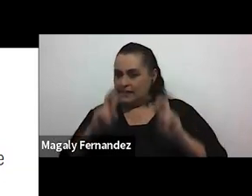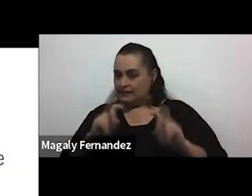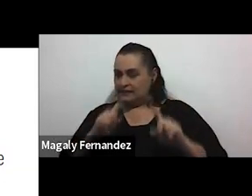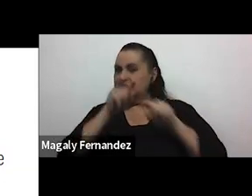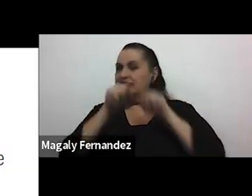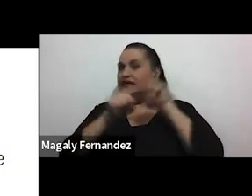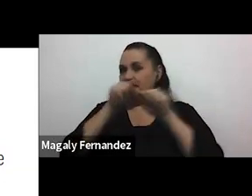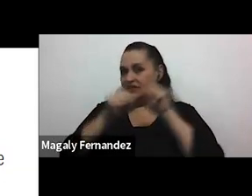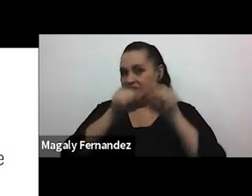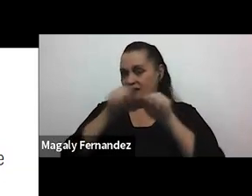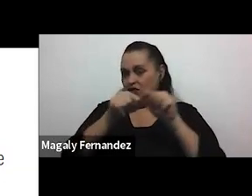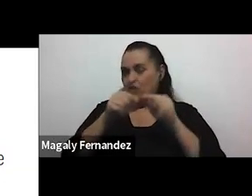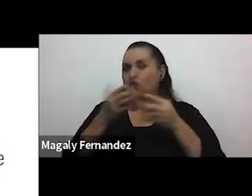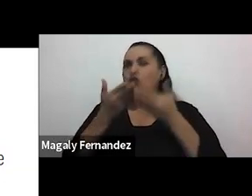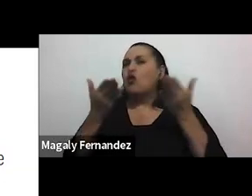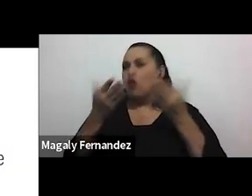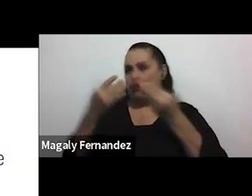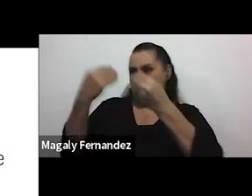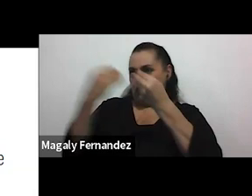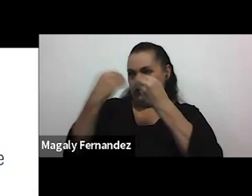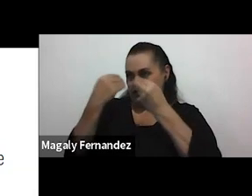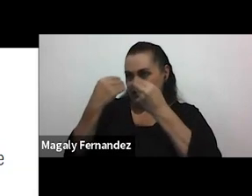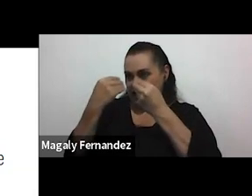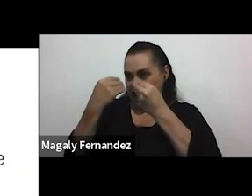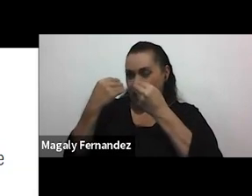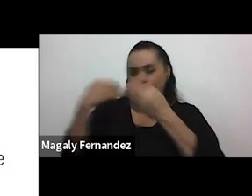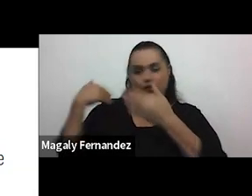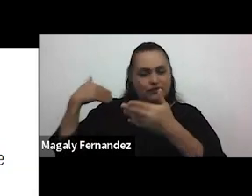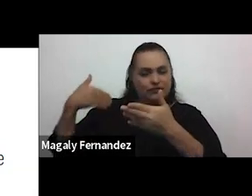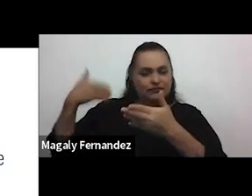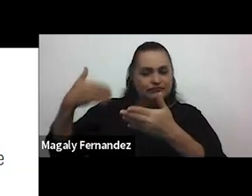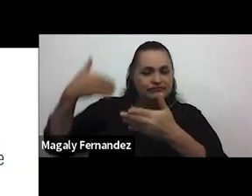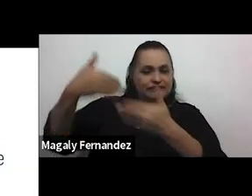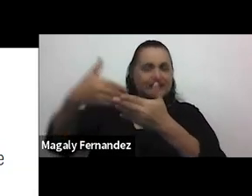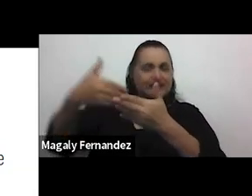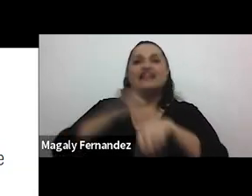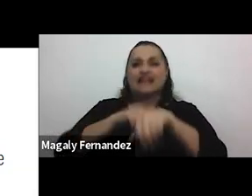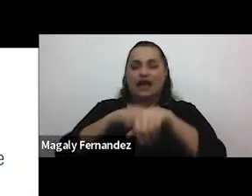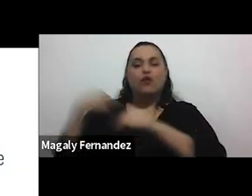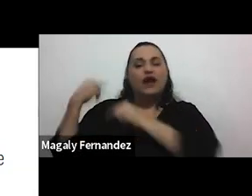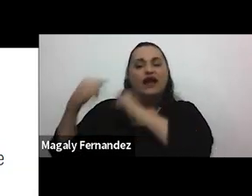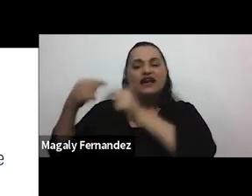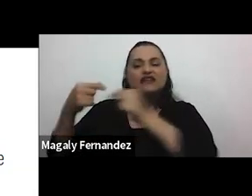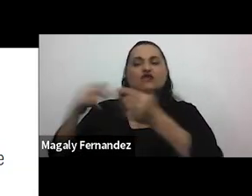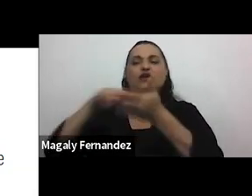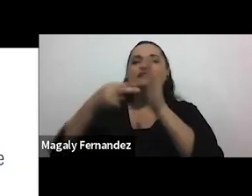de cómo se nos ha enseñado a lo largo del tiempo y de las generaciones lo que es el amor romántico